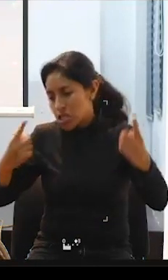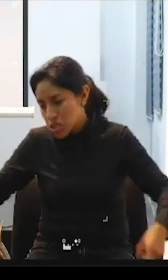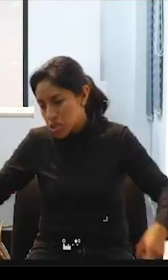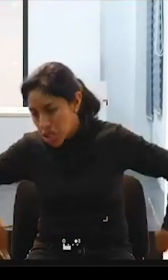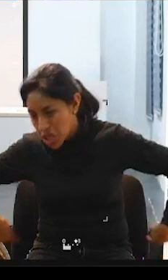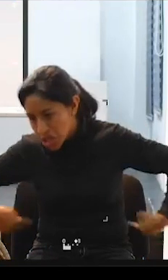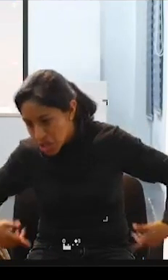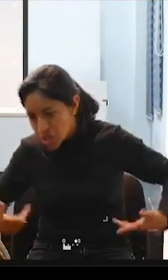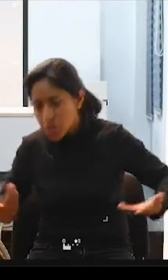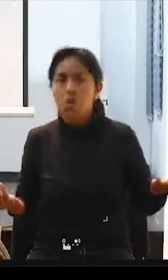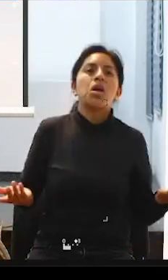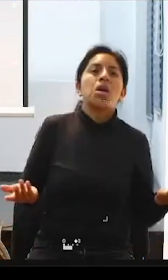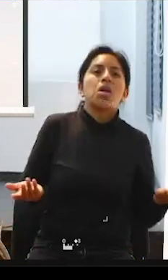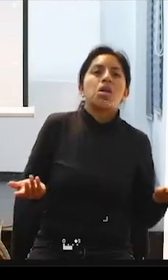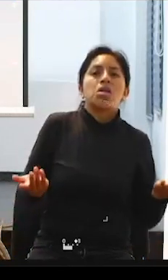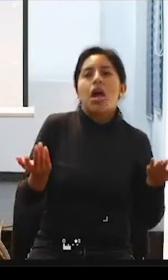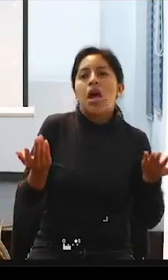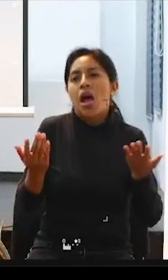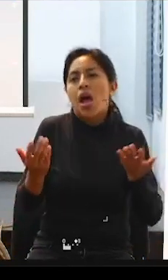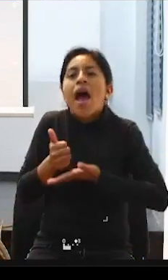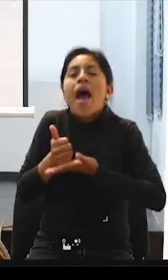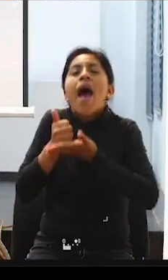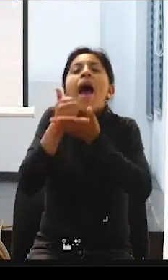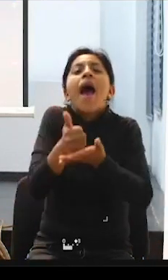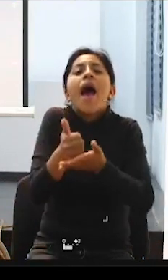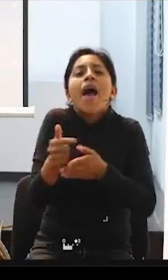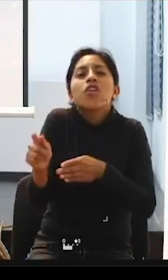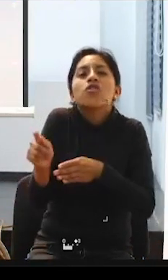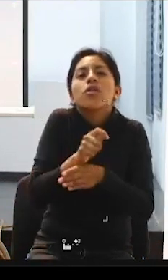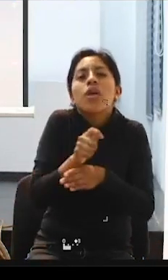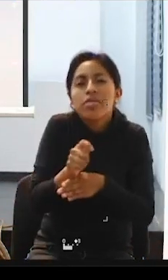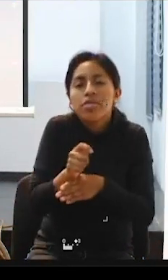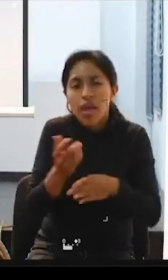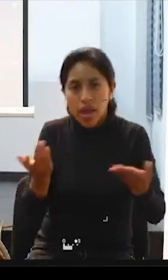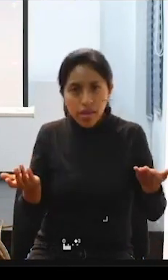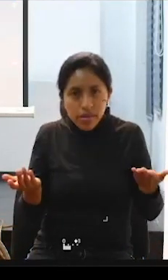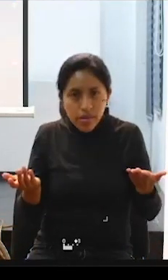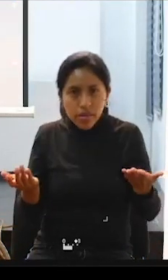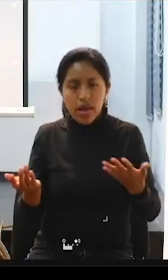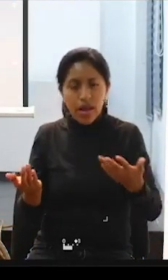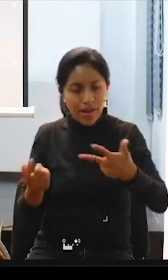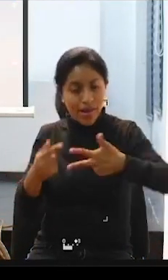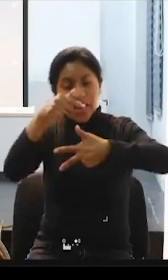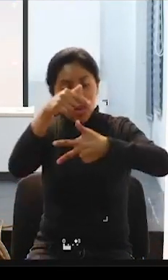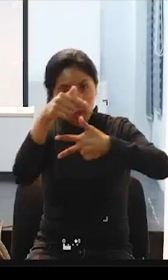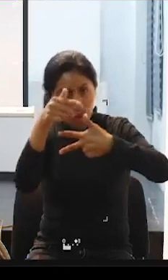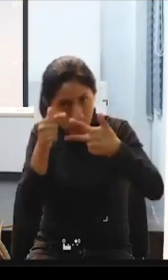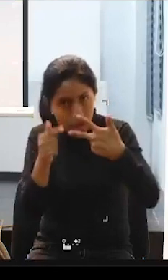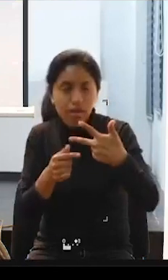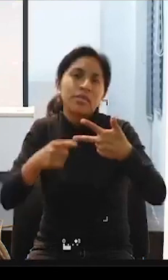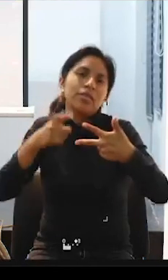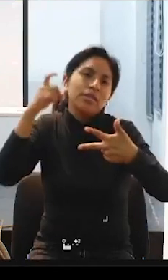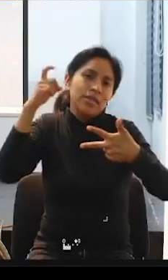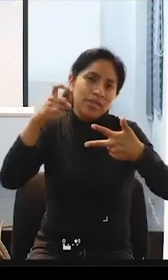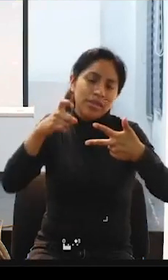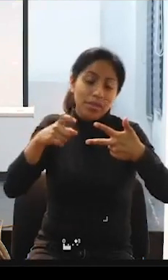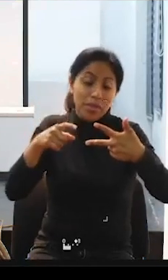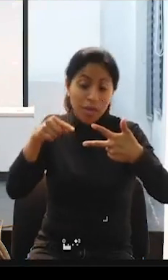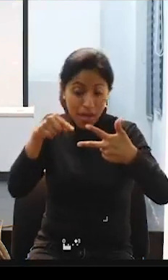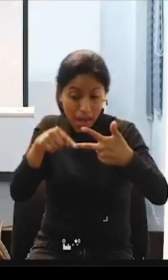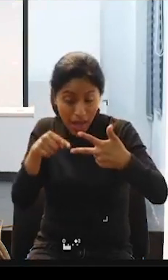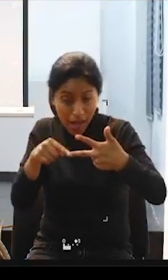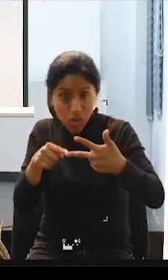ejemplo, como una grúa para que nuestras asistentes personales pues pudieran hacer su trabajo de una manera más